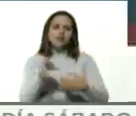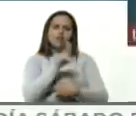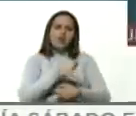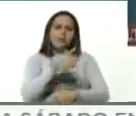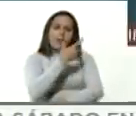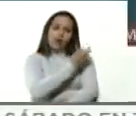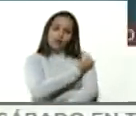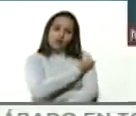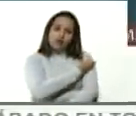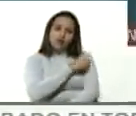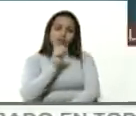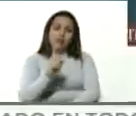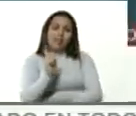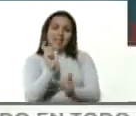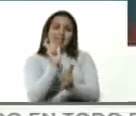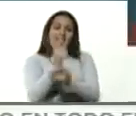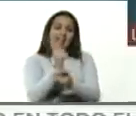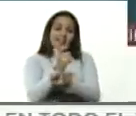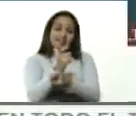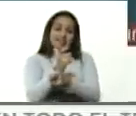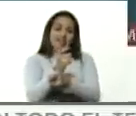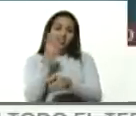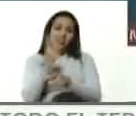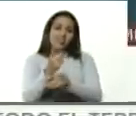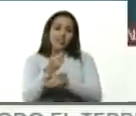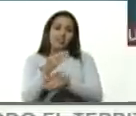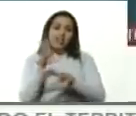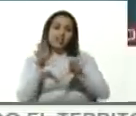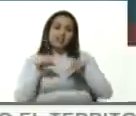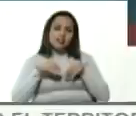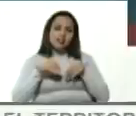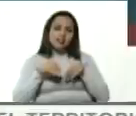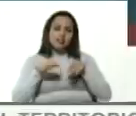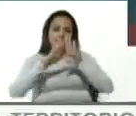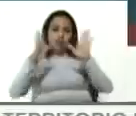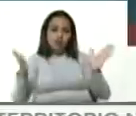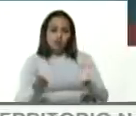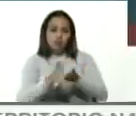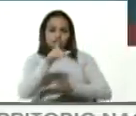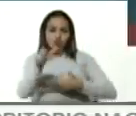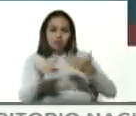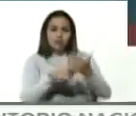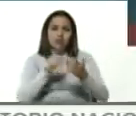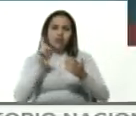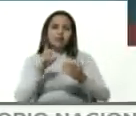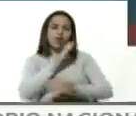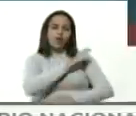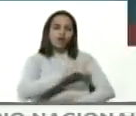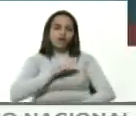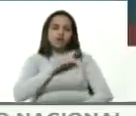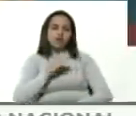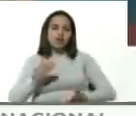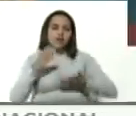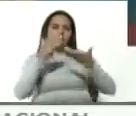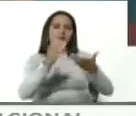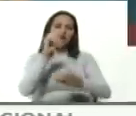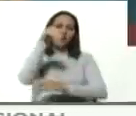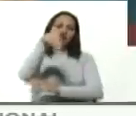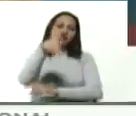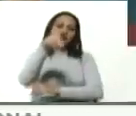alguna modalidad de cáncer, tiene que ser reconocida por el mundo entero y por el comité del premio Nobel también. Muchas gracias, Antonio.